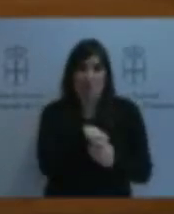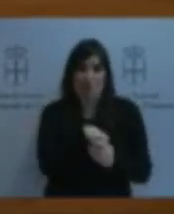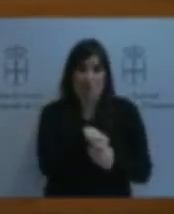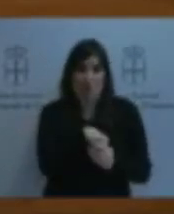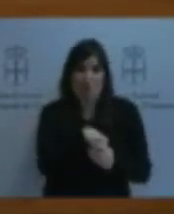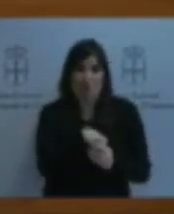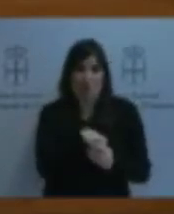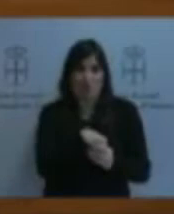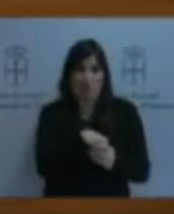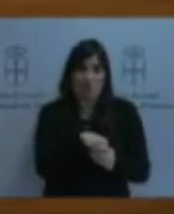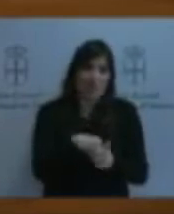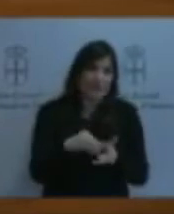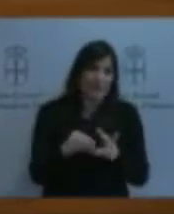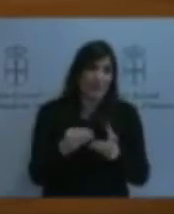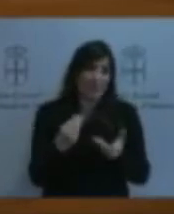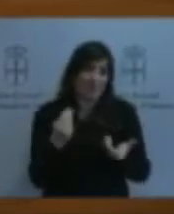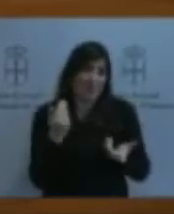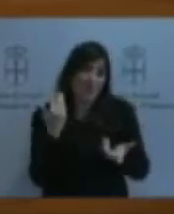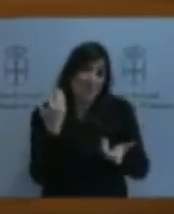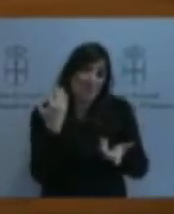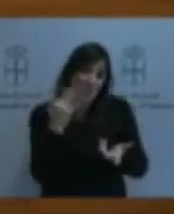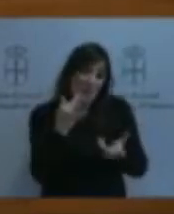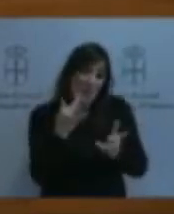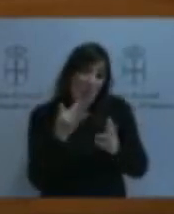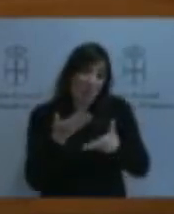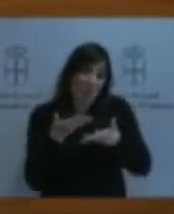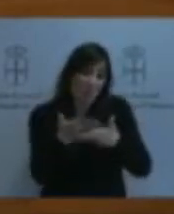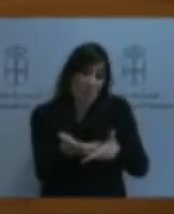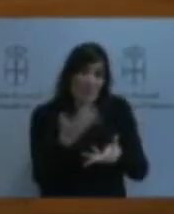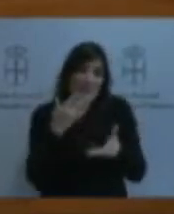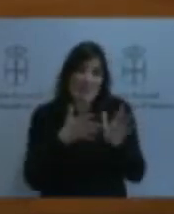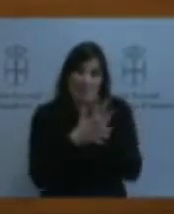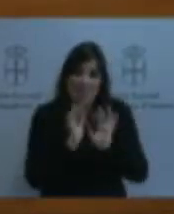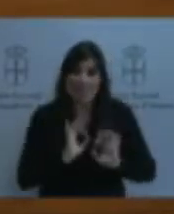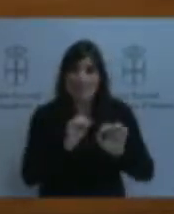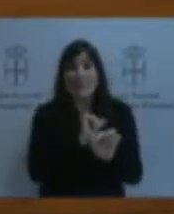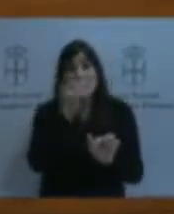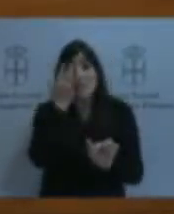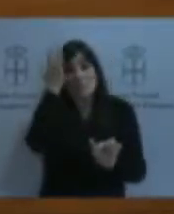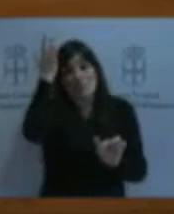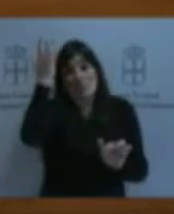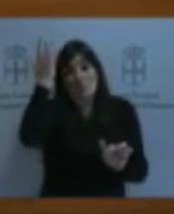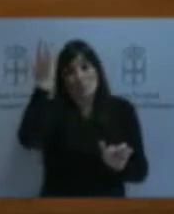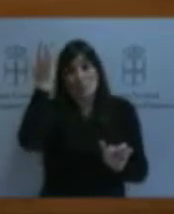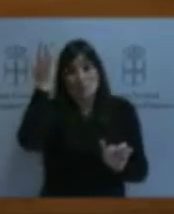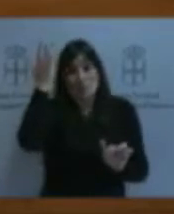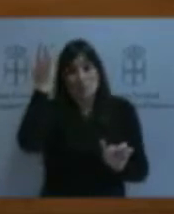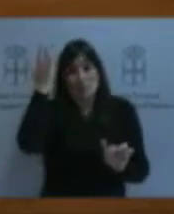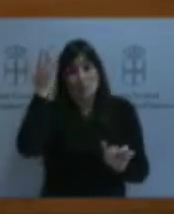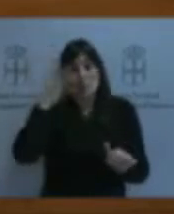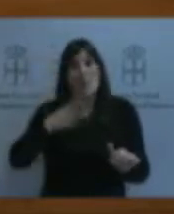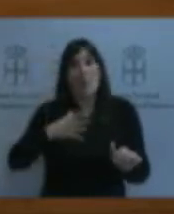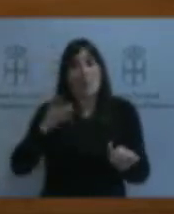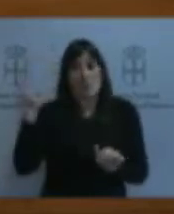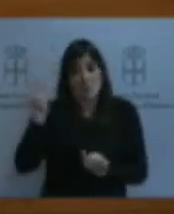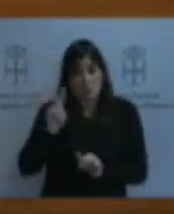definición y esperamos que pueda llevarse a cabo en Unión Europea con el